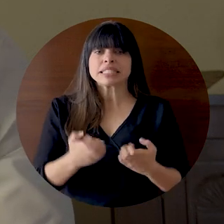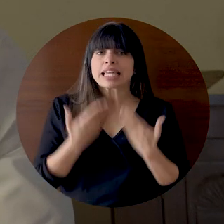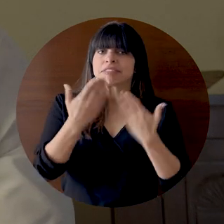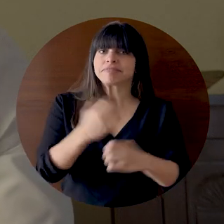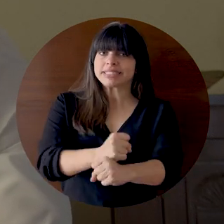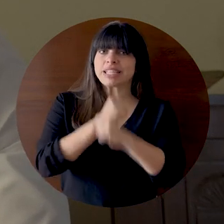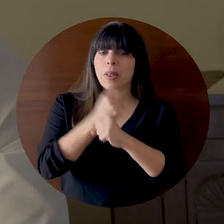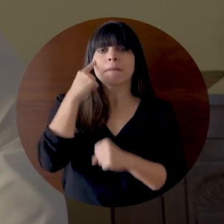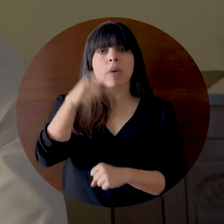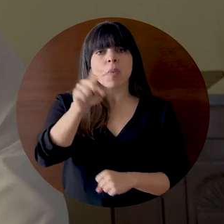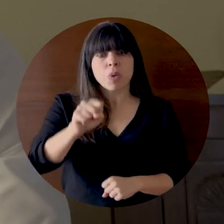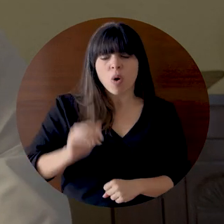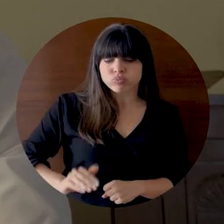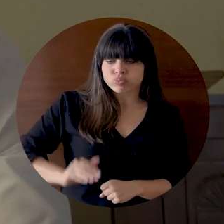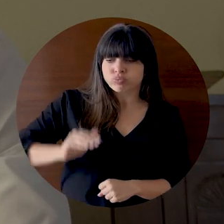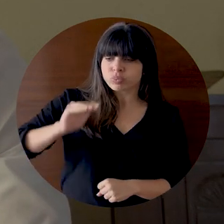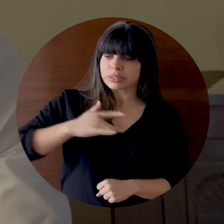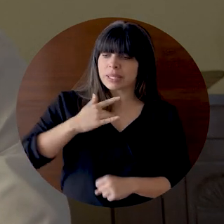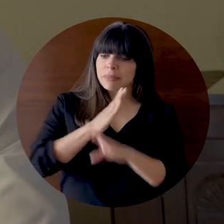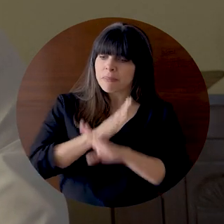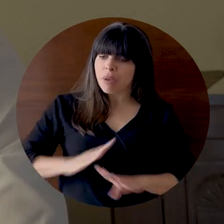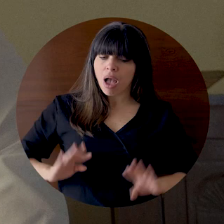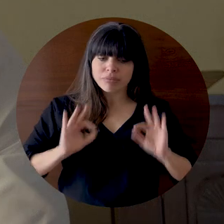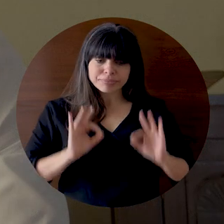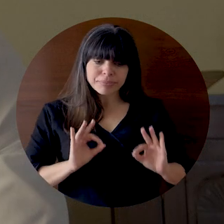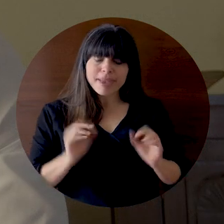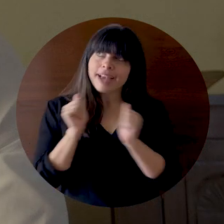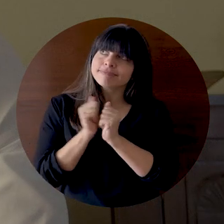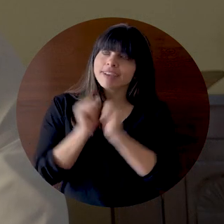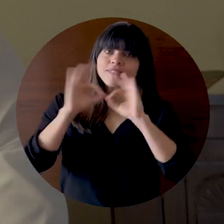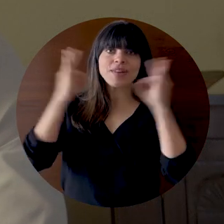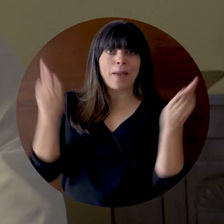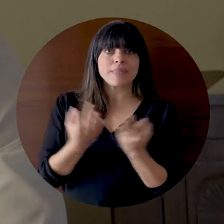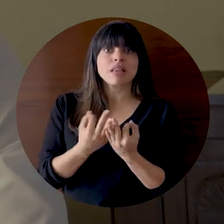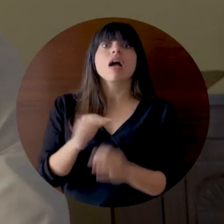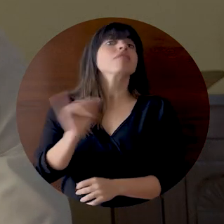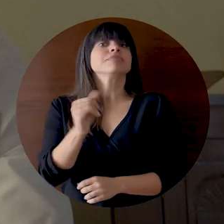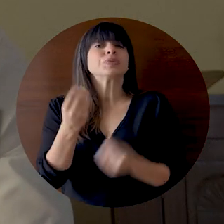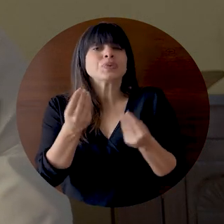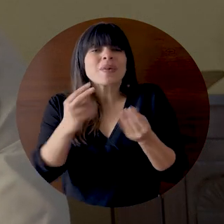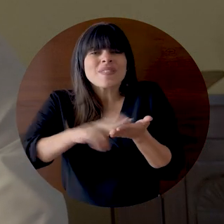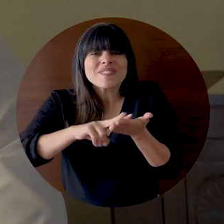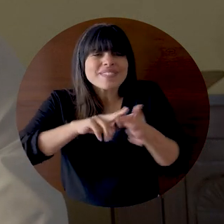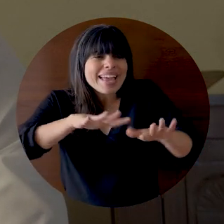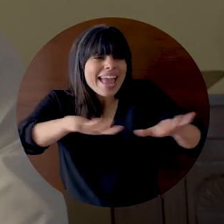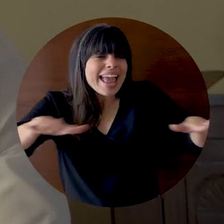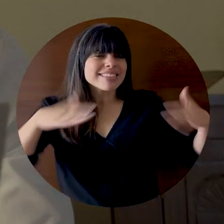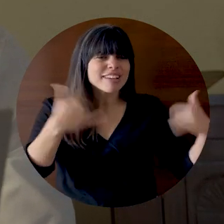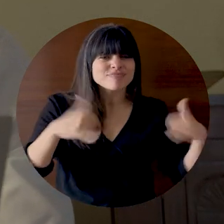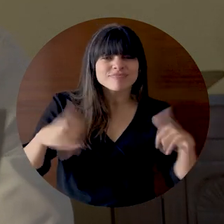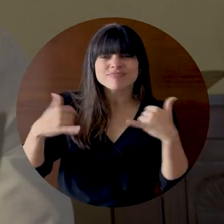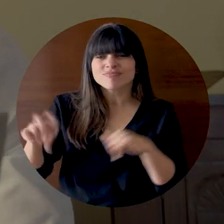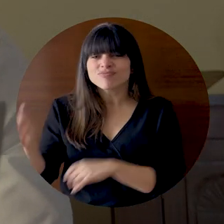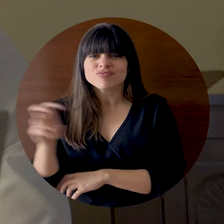para que puedas crecer en paz y bien con tu familia. Tendrás muchísimo verde para jugar y